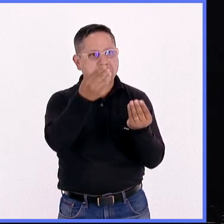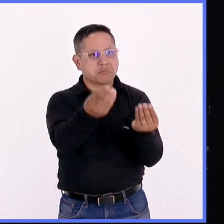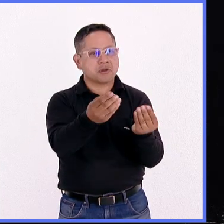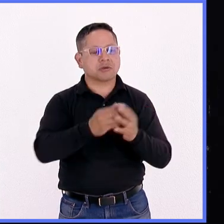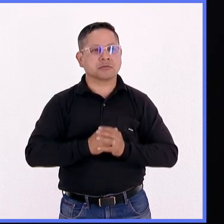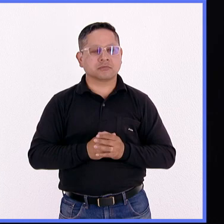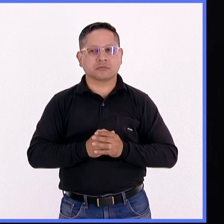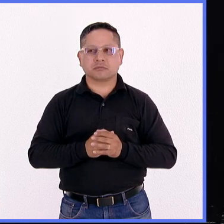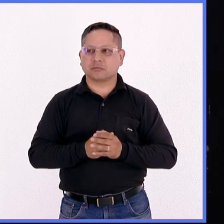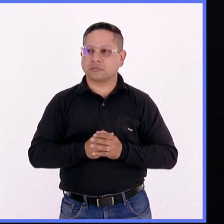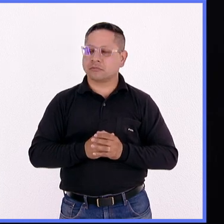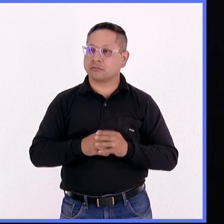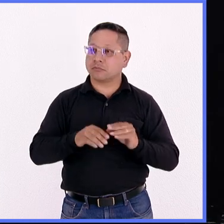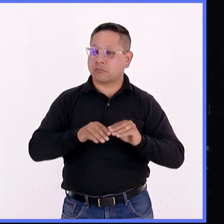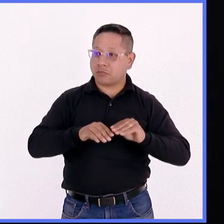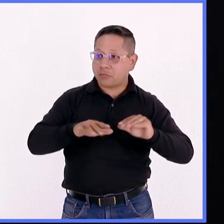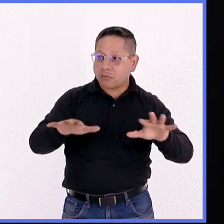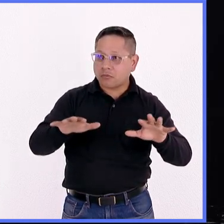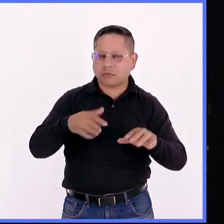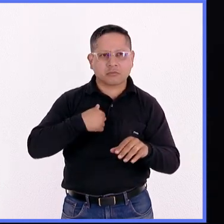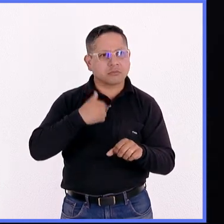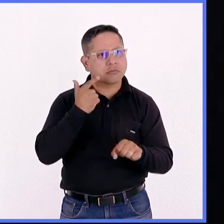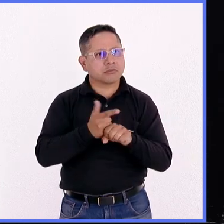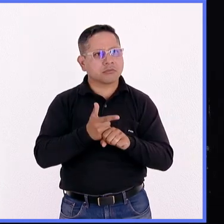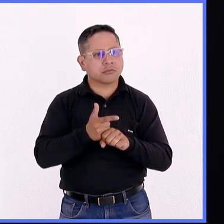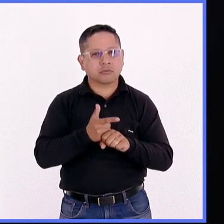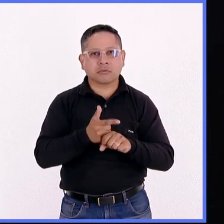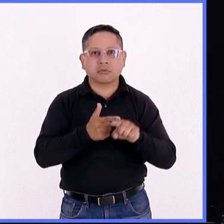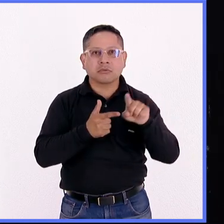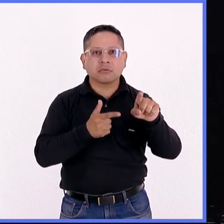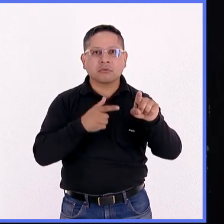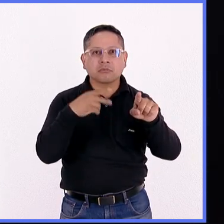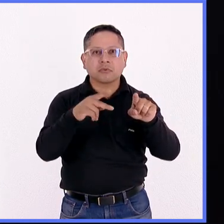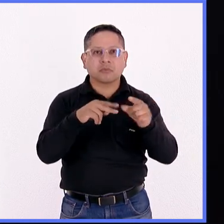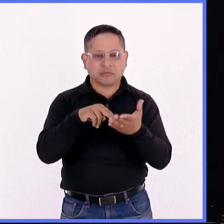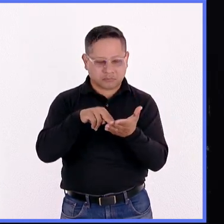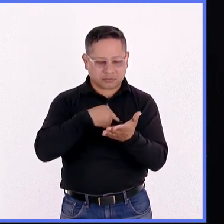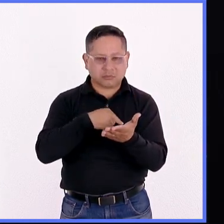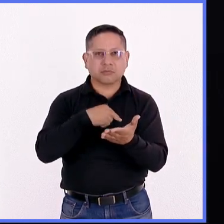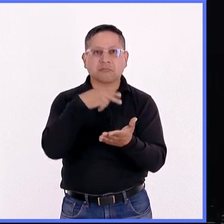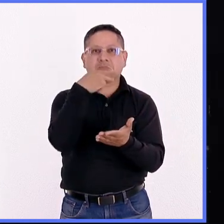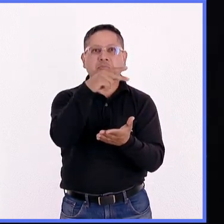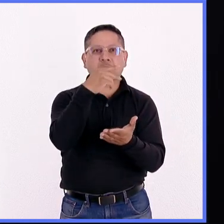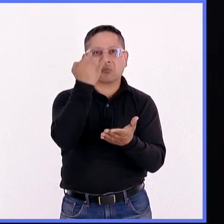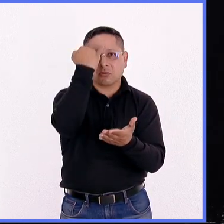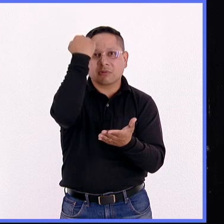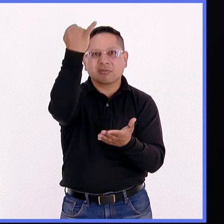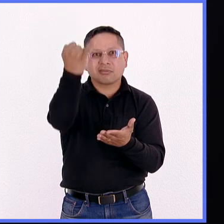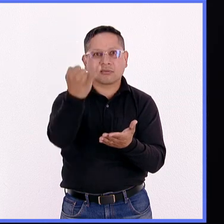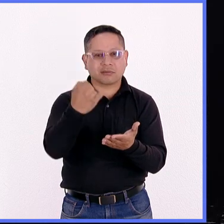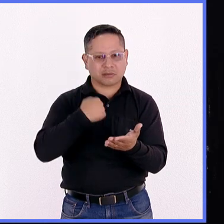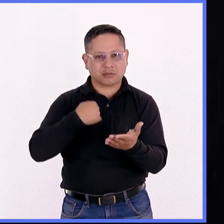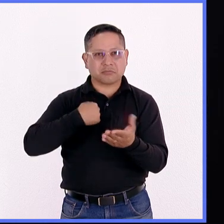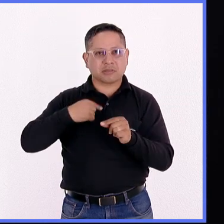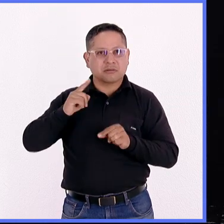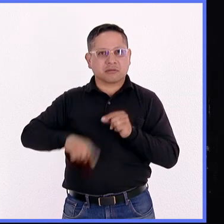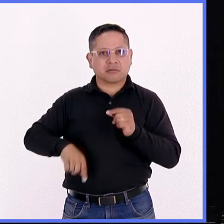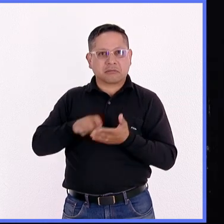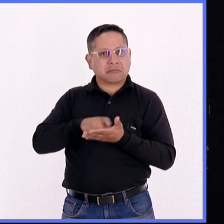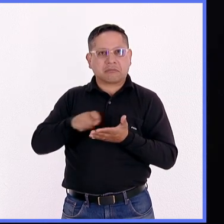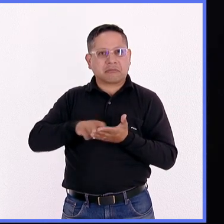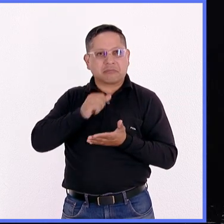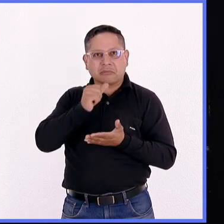Cuando se publicó, descubrí que él había firmado el artículo como autor principal, aunque no había escrito nada.